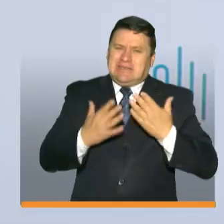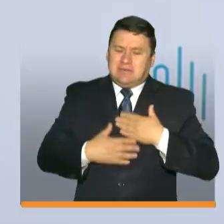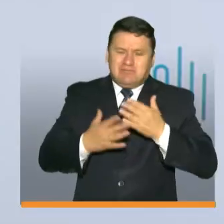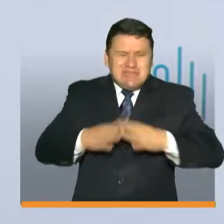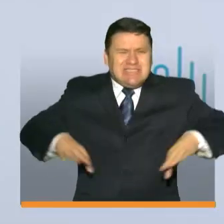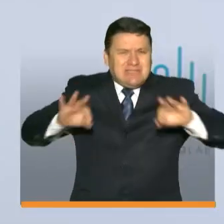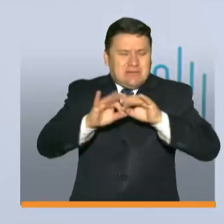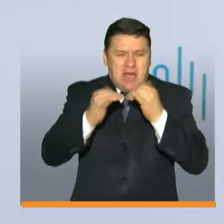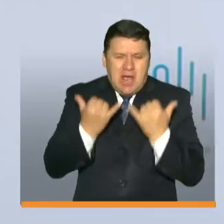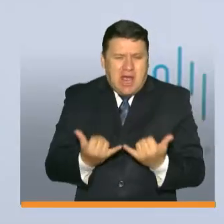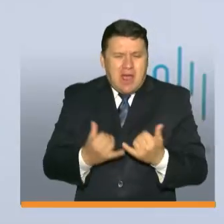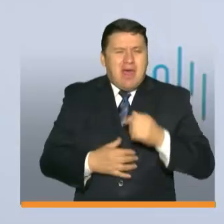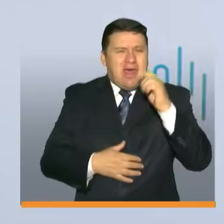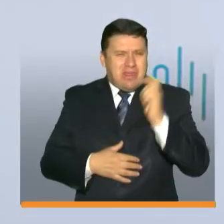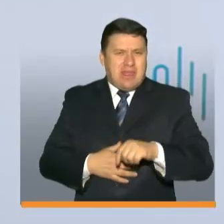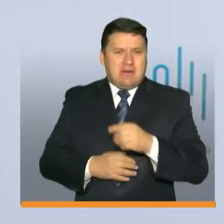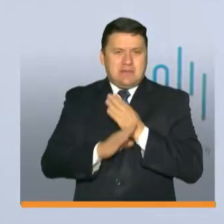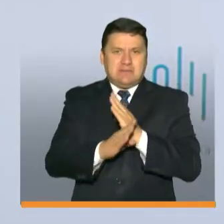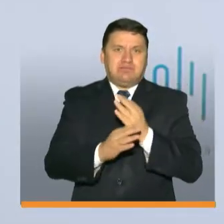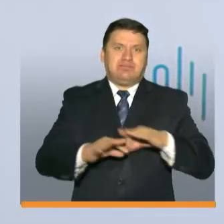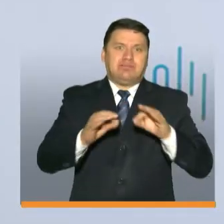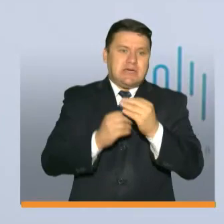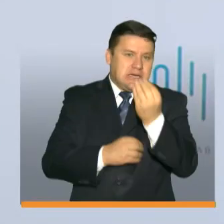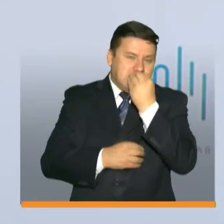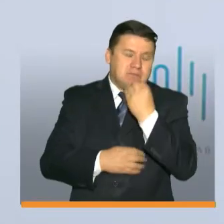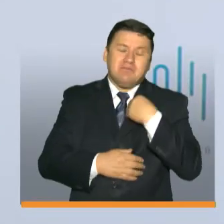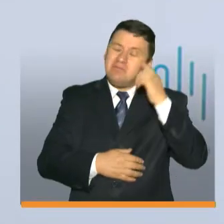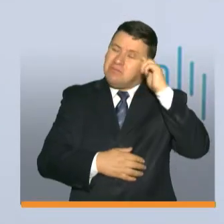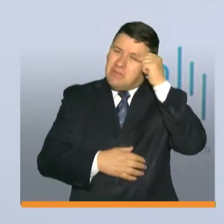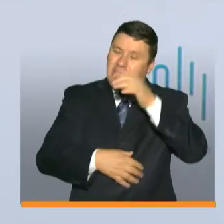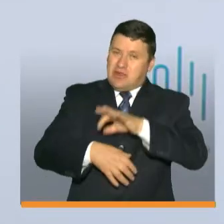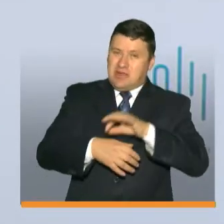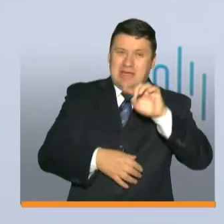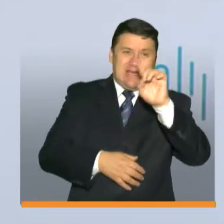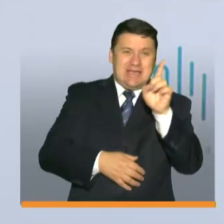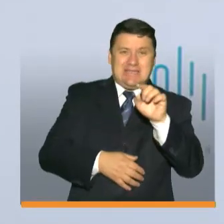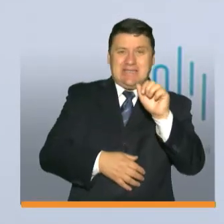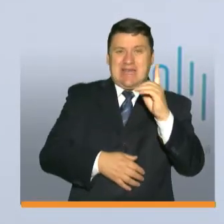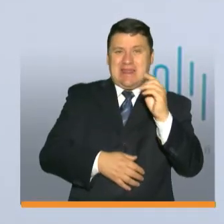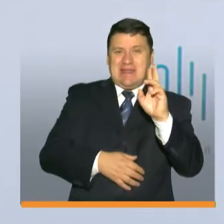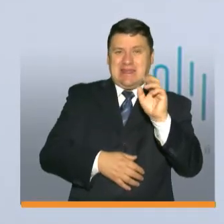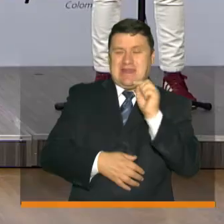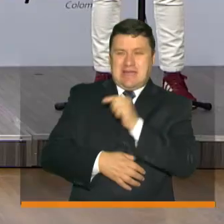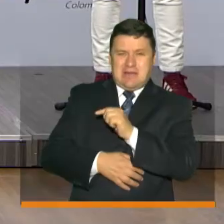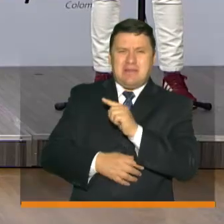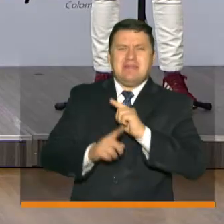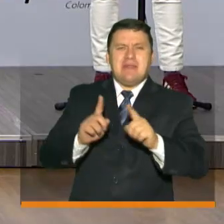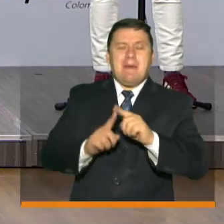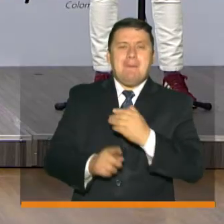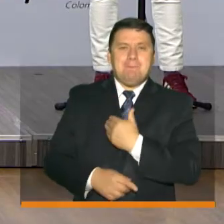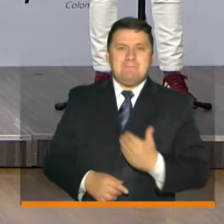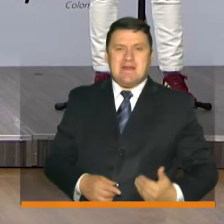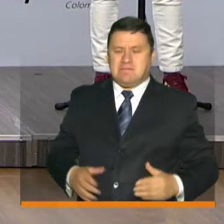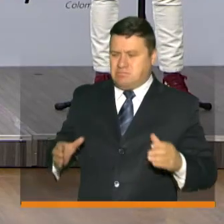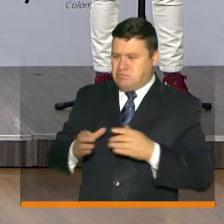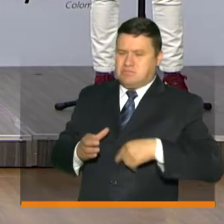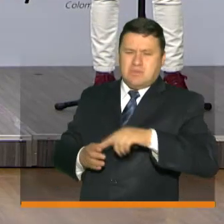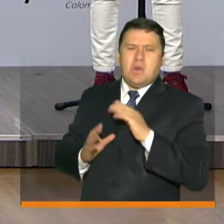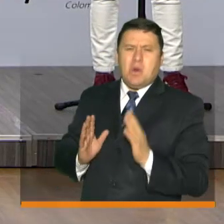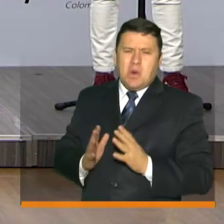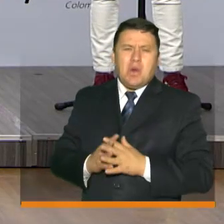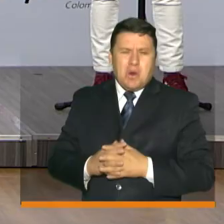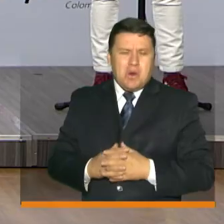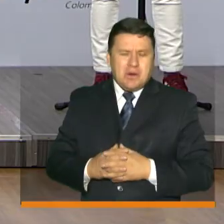algo importante en este momento tiene que ver con la seguridad alimentaria. Me acuerdo que la doctora Sandra Forero y varios de los presidentes de Frente Gramios de manera